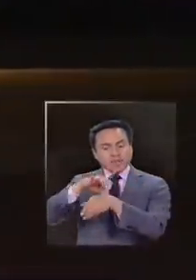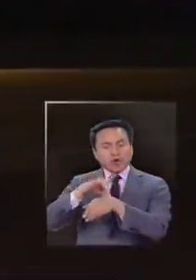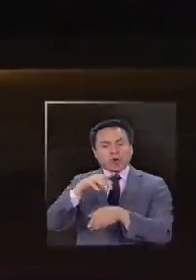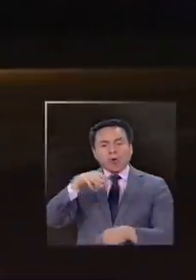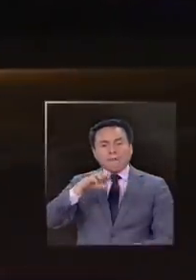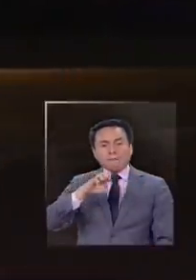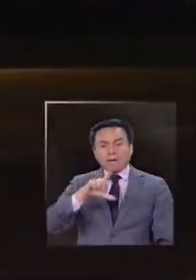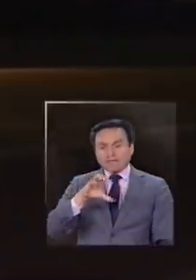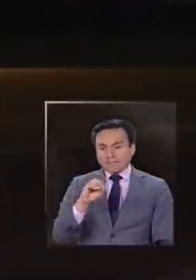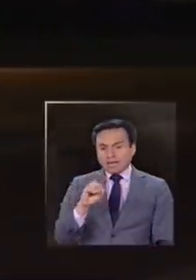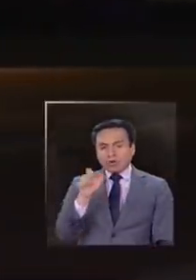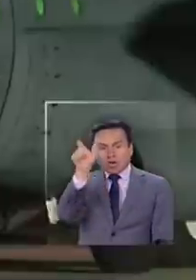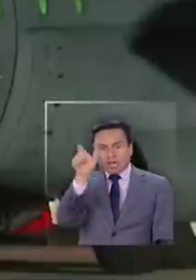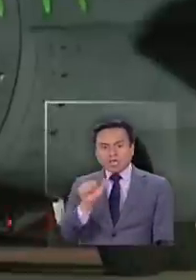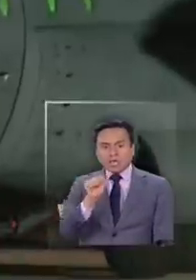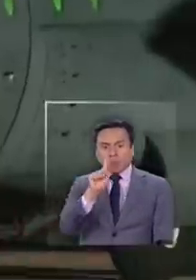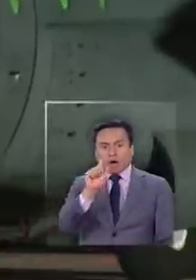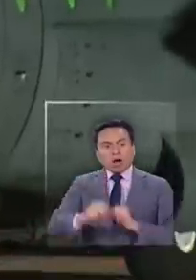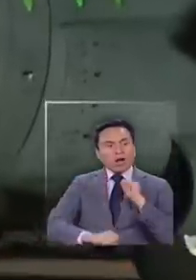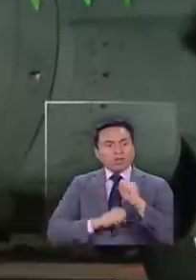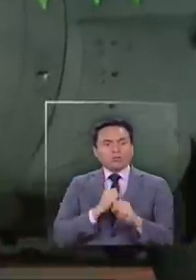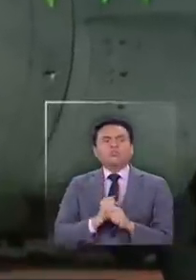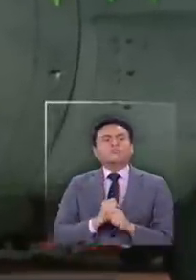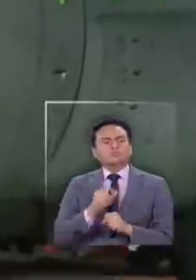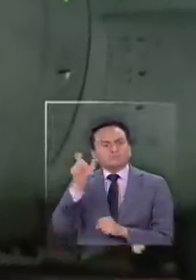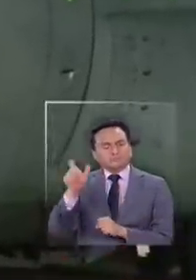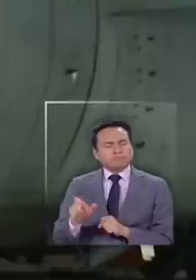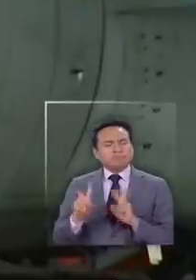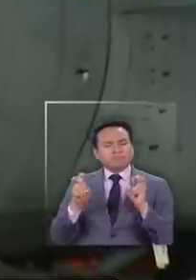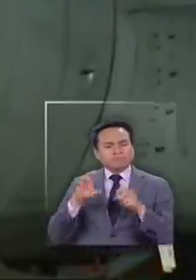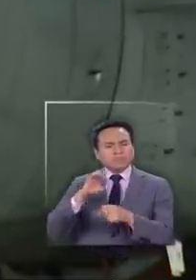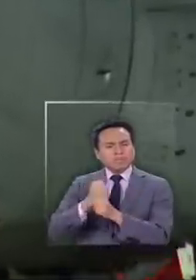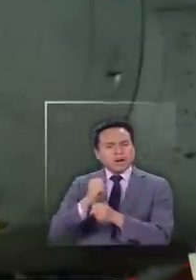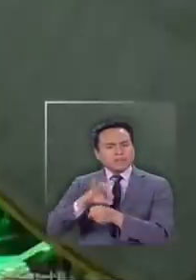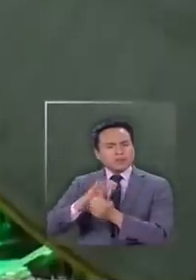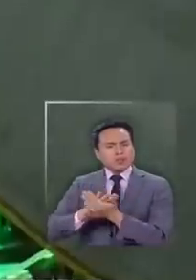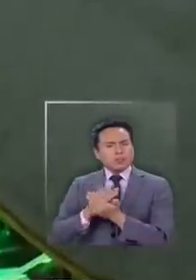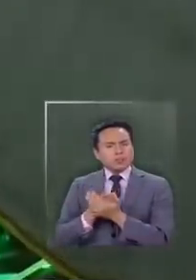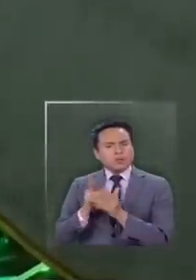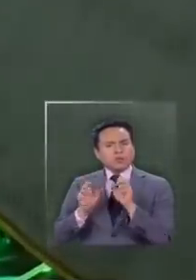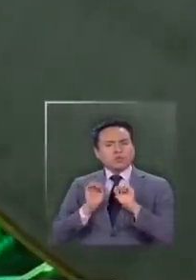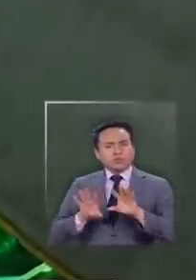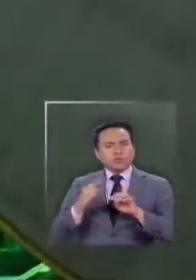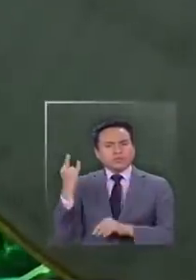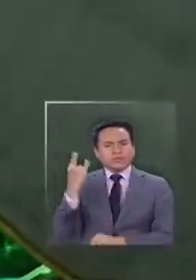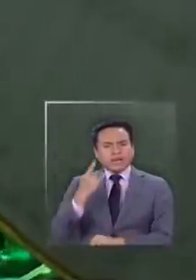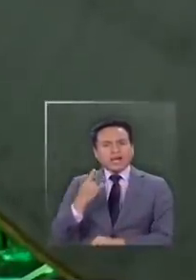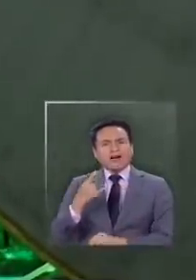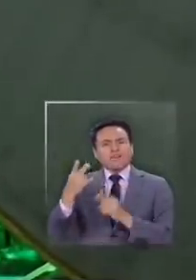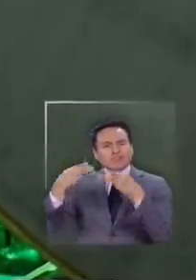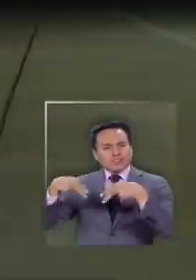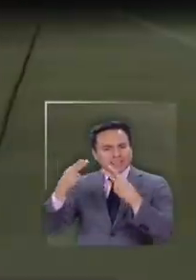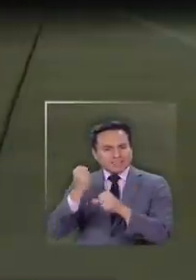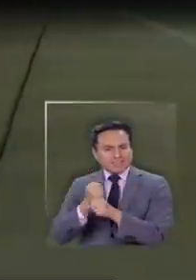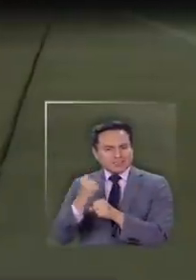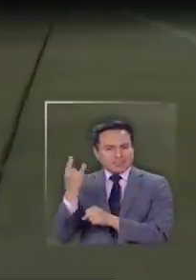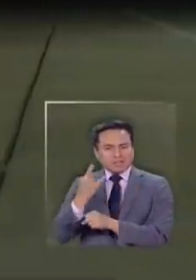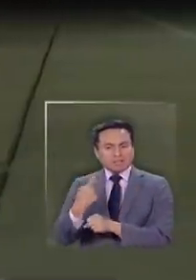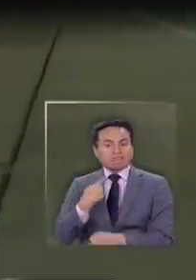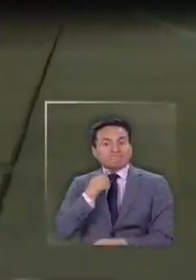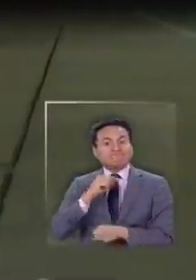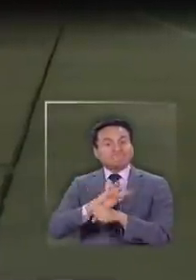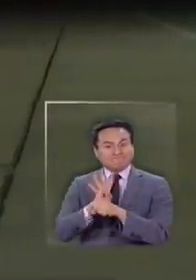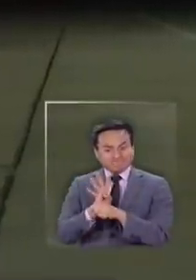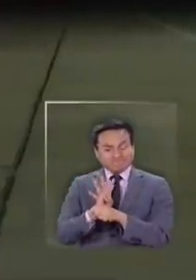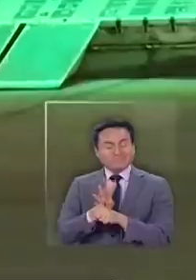Marcelo Calderara, de 61 años, nefrólogo del Sistema de Salud Pública y docente de la Universidad de la Frontera. Dio positivo